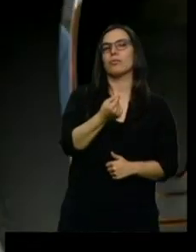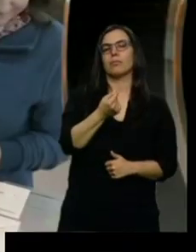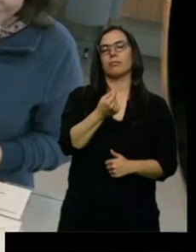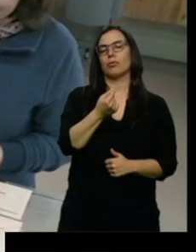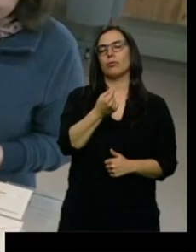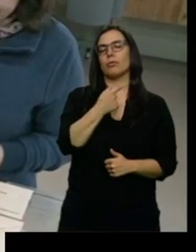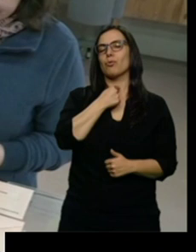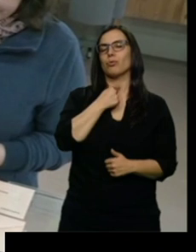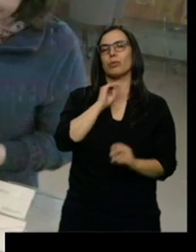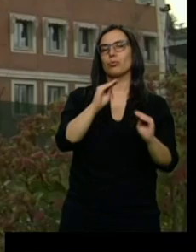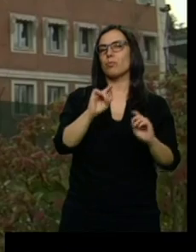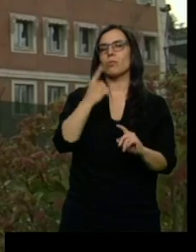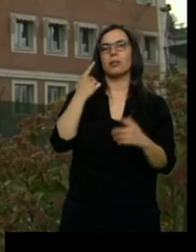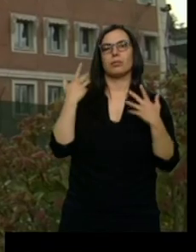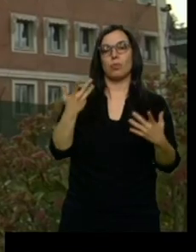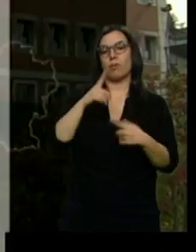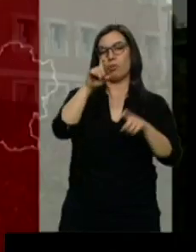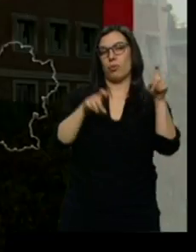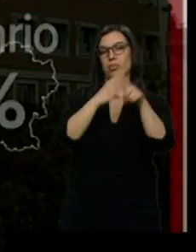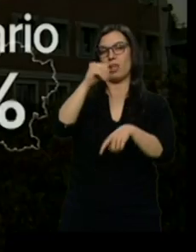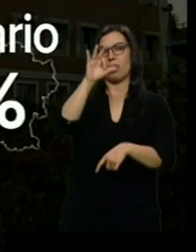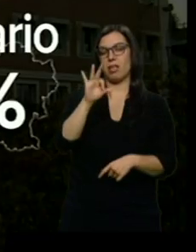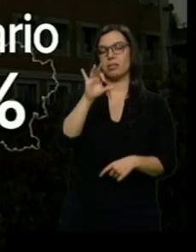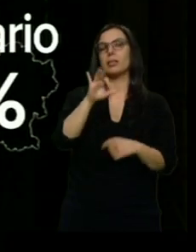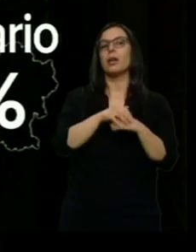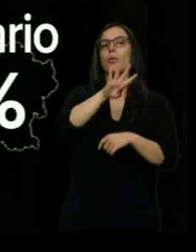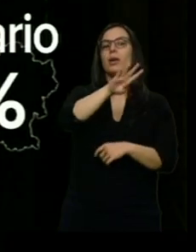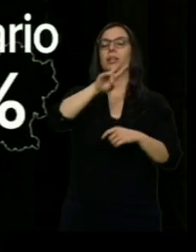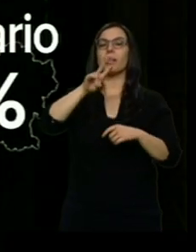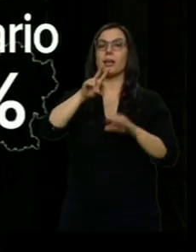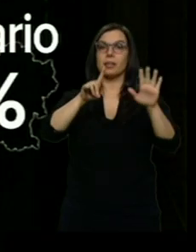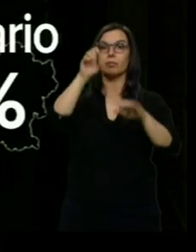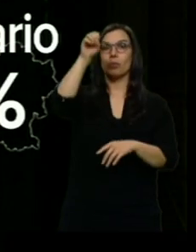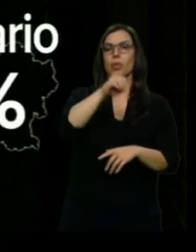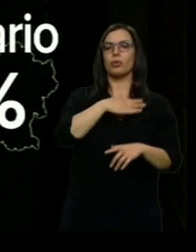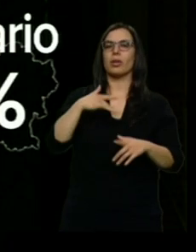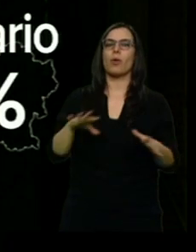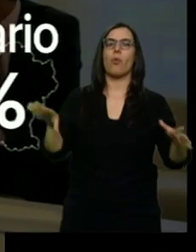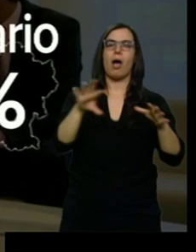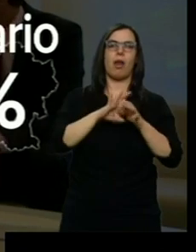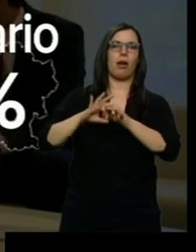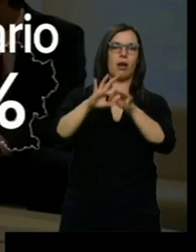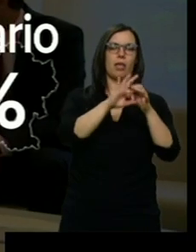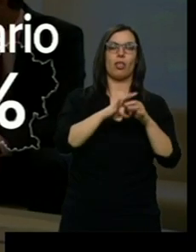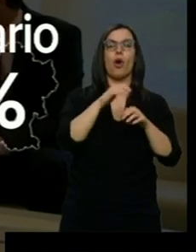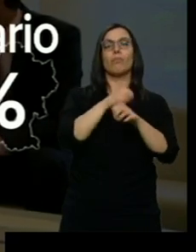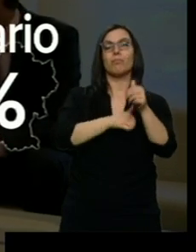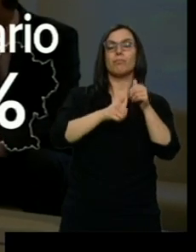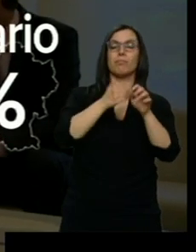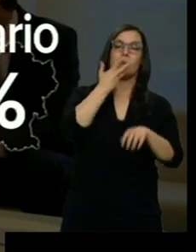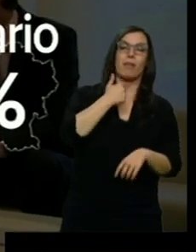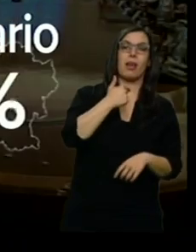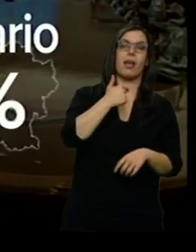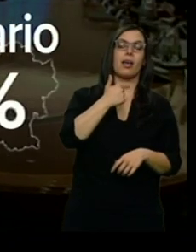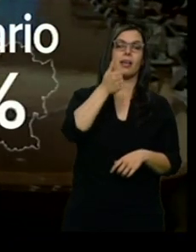El 46% de los encuestados preferiría una coalición de gobierno entre partidos, preferiblemente de Sánchez con Rivera, frente al 42% que opta